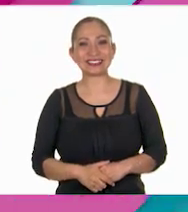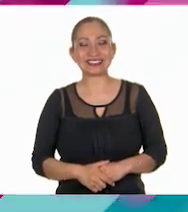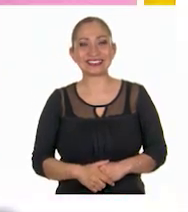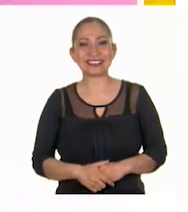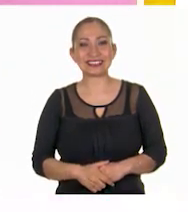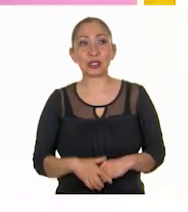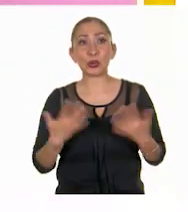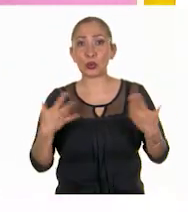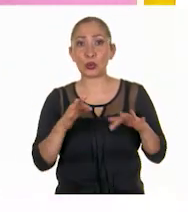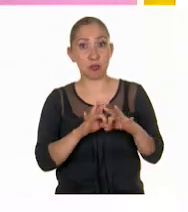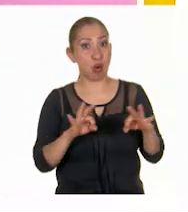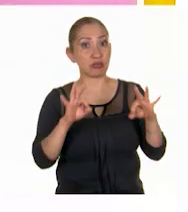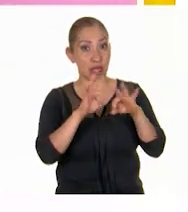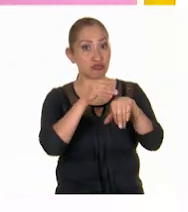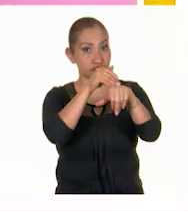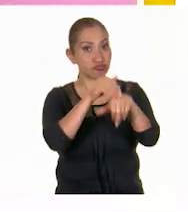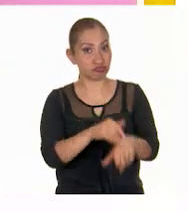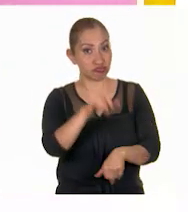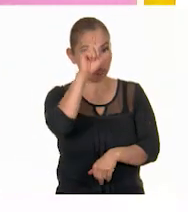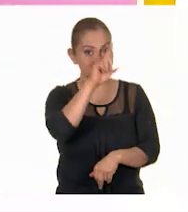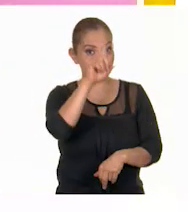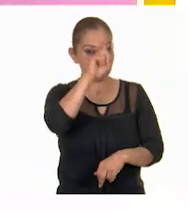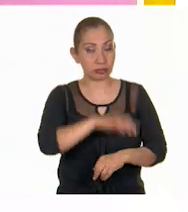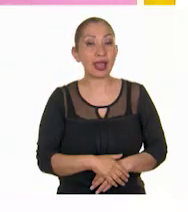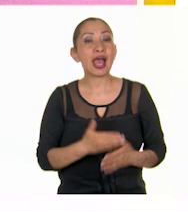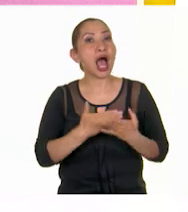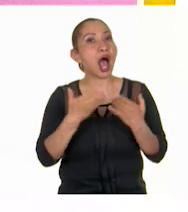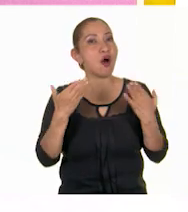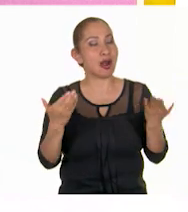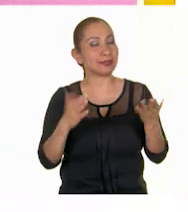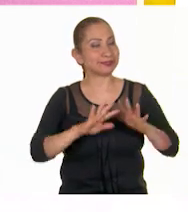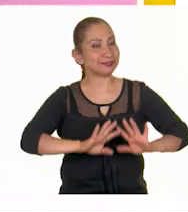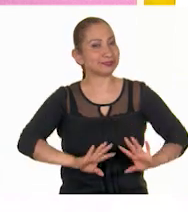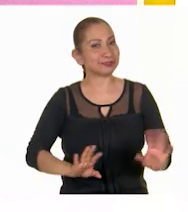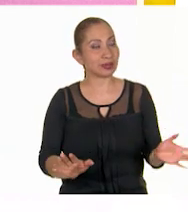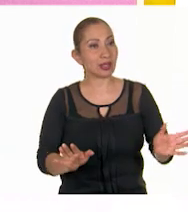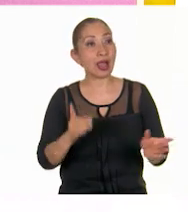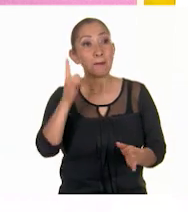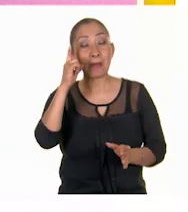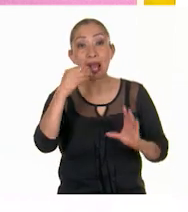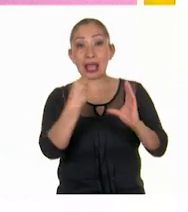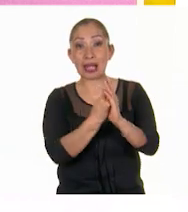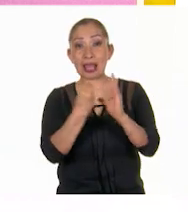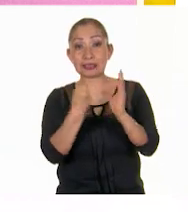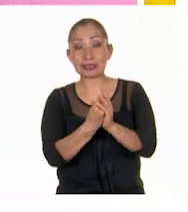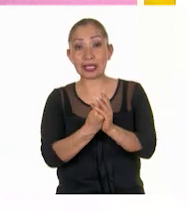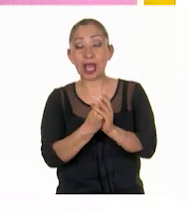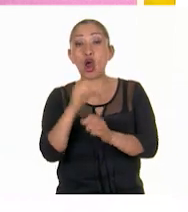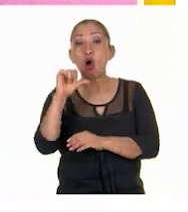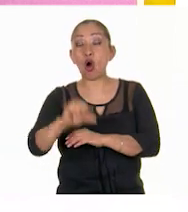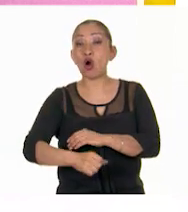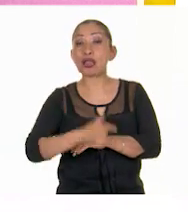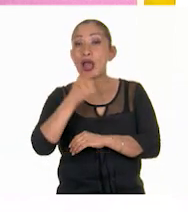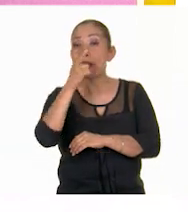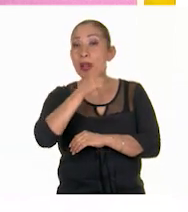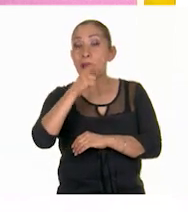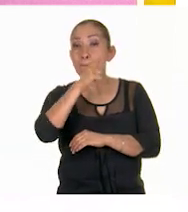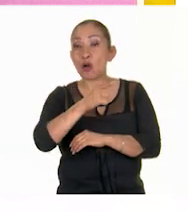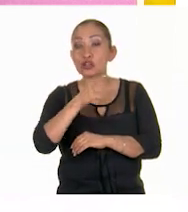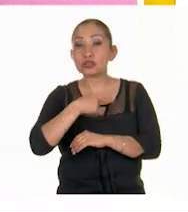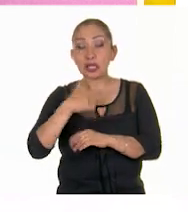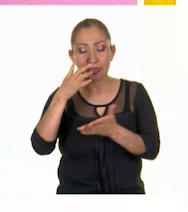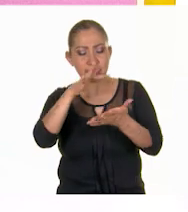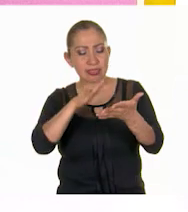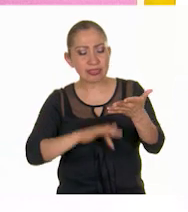¡Qué importante es seguir estas recomendaciones! Y ahora sí, para la clase del día de hoy que es Hablamos de Artículos de